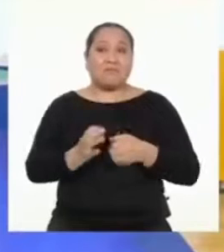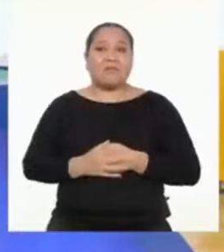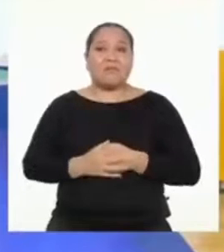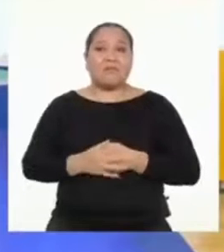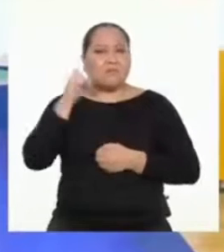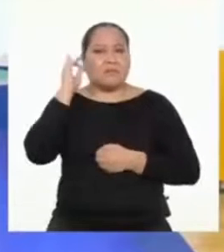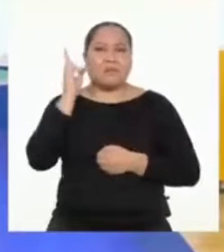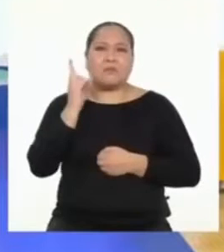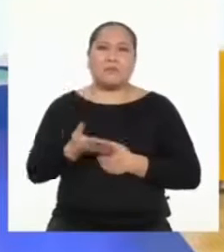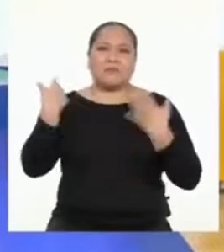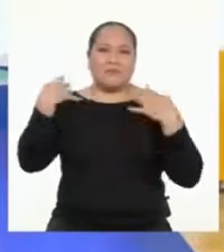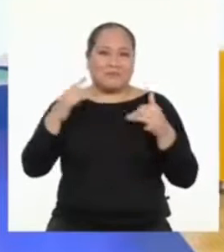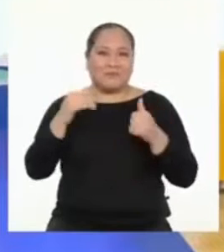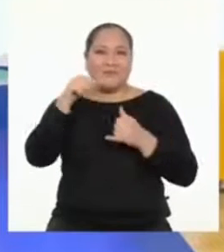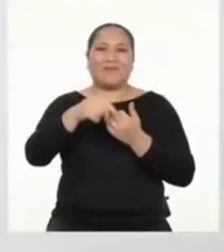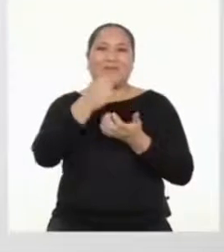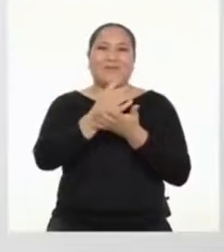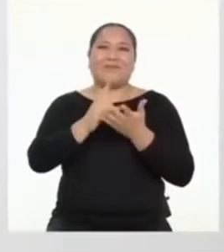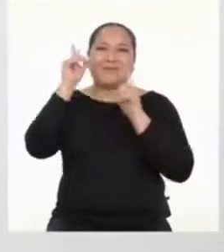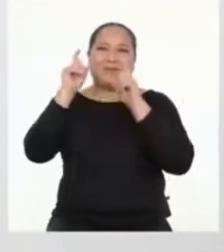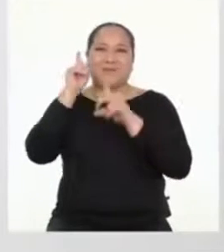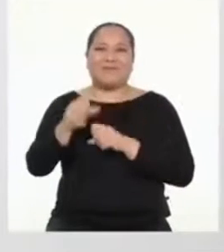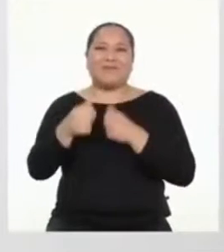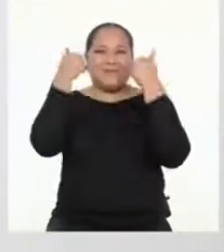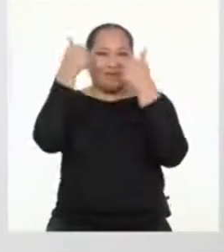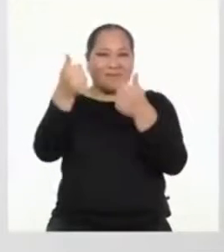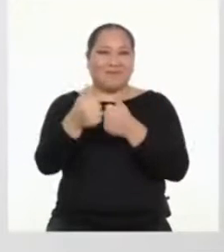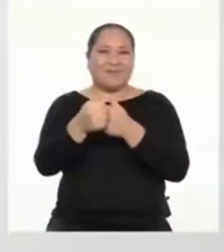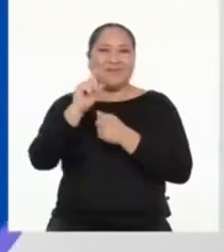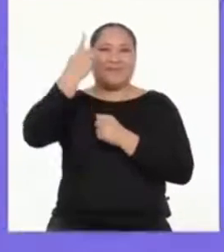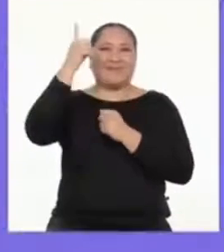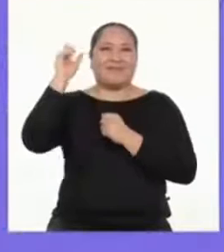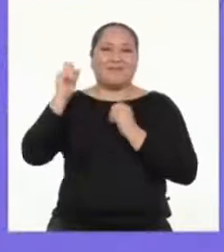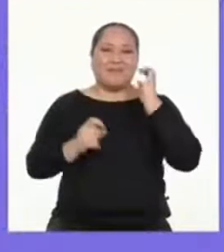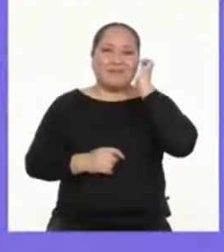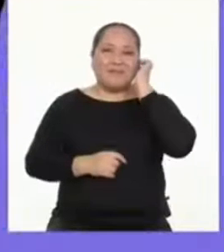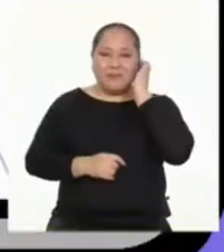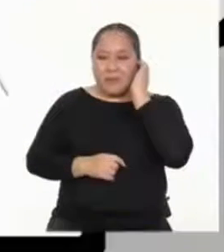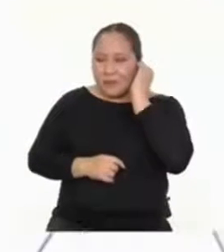Profesor, hemos llegado al bloque de preguntas. Genial, vamos con la primera.